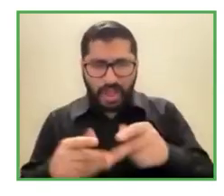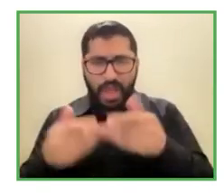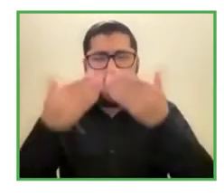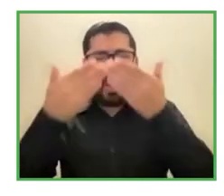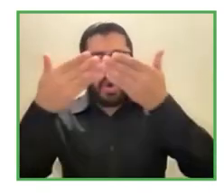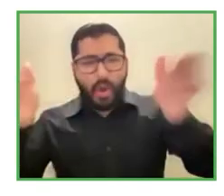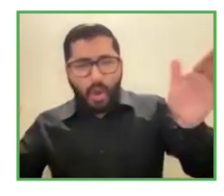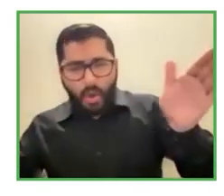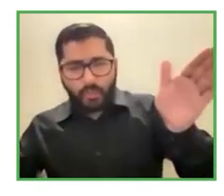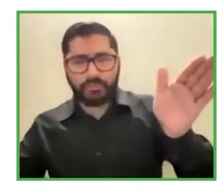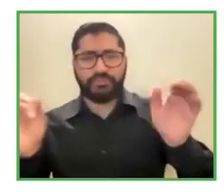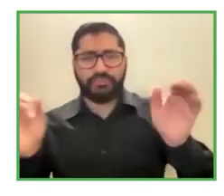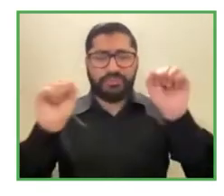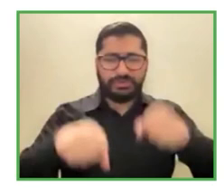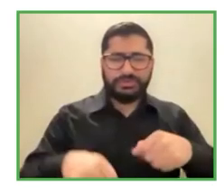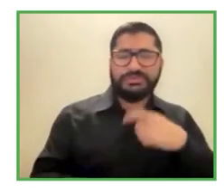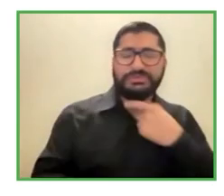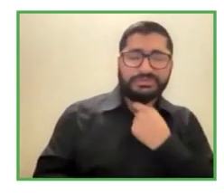sus